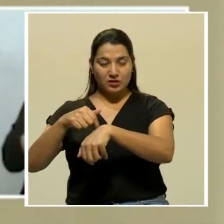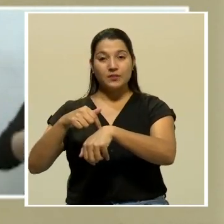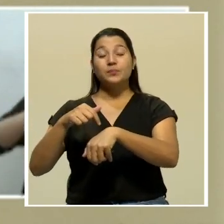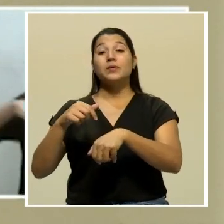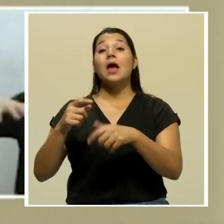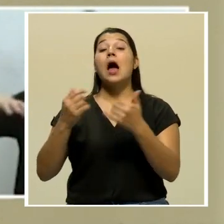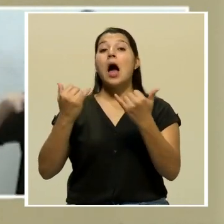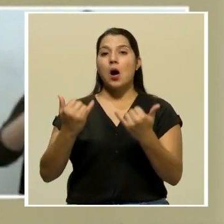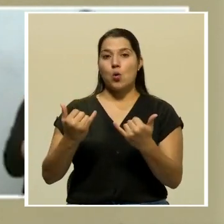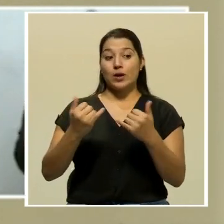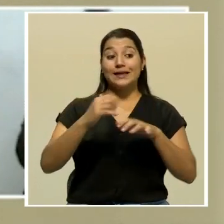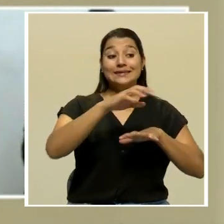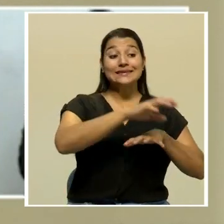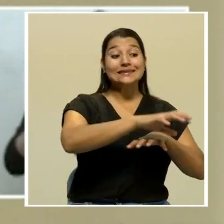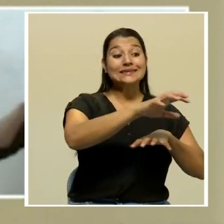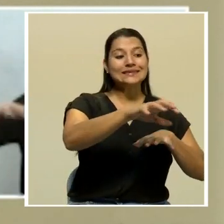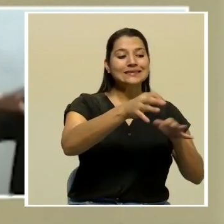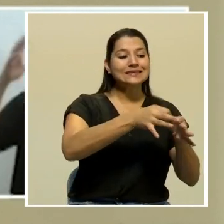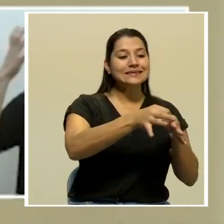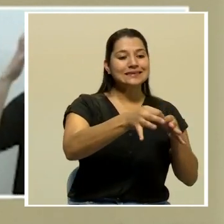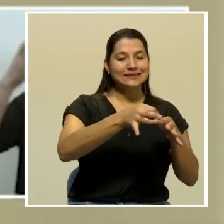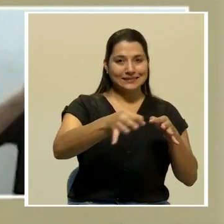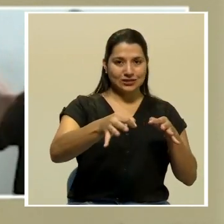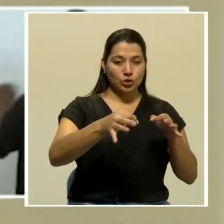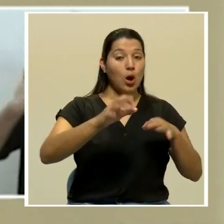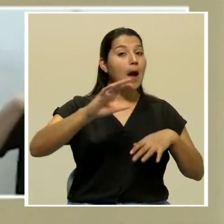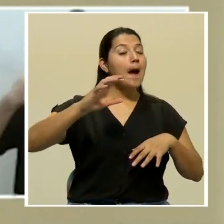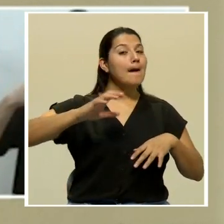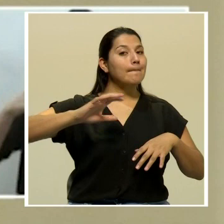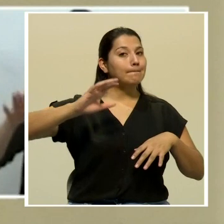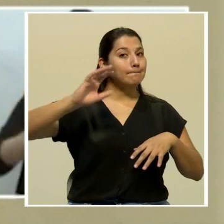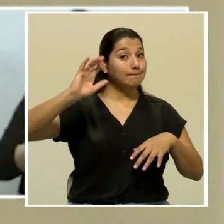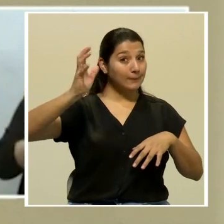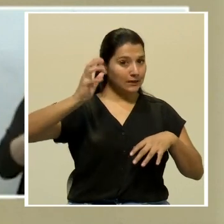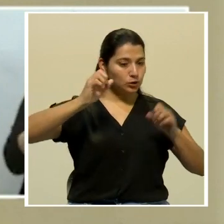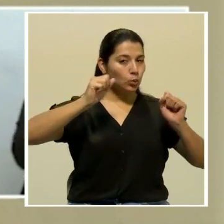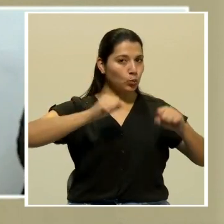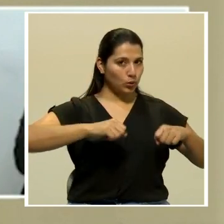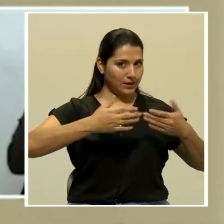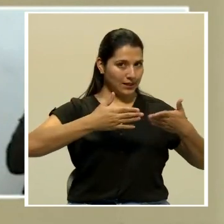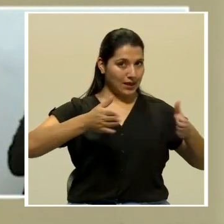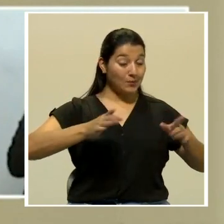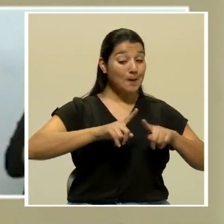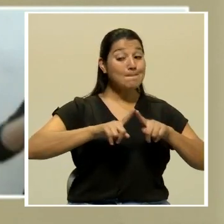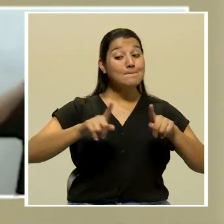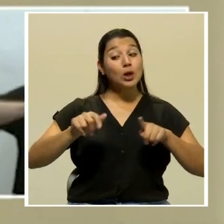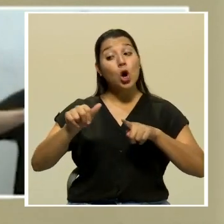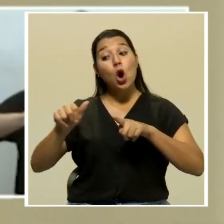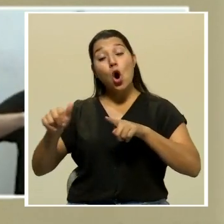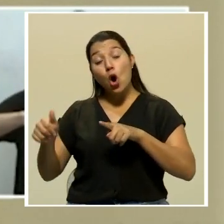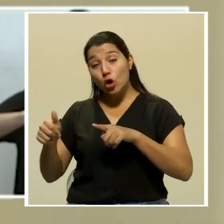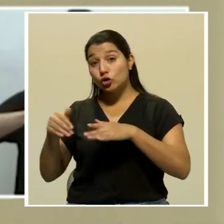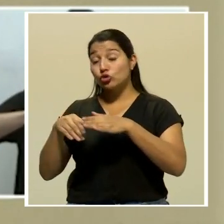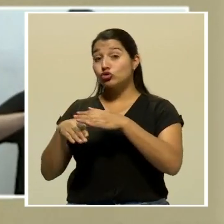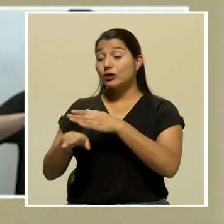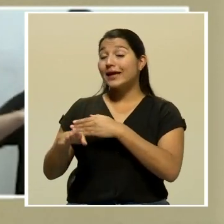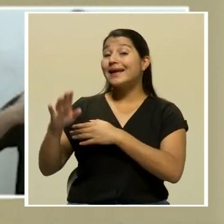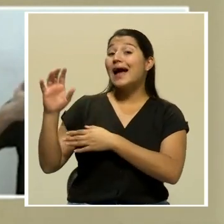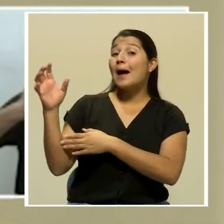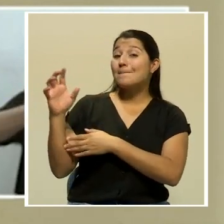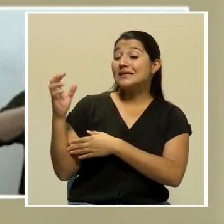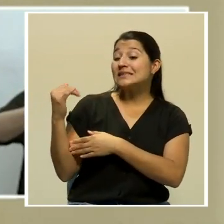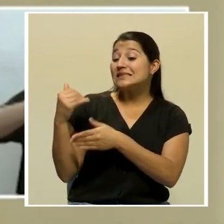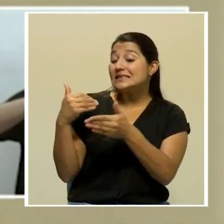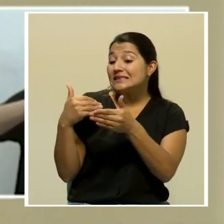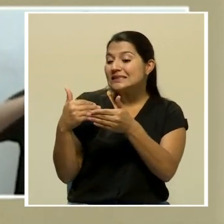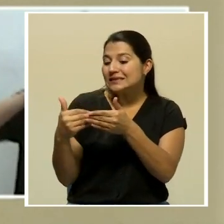que están en amarillo tienen todos riesgo, solamente que hay algunos en los que por su cercanía y por también la esfera